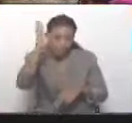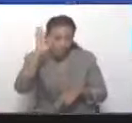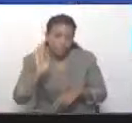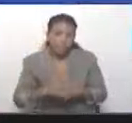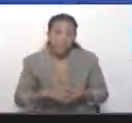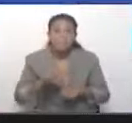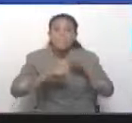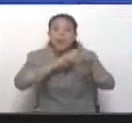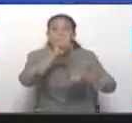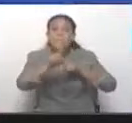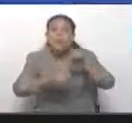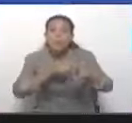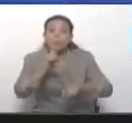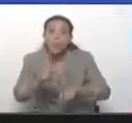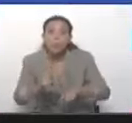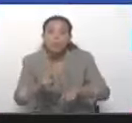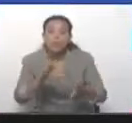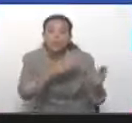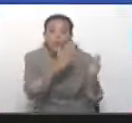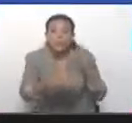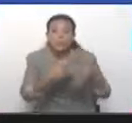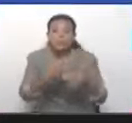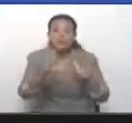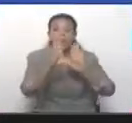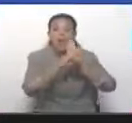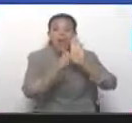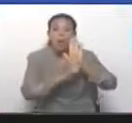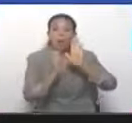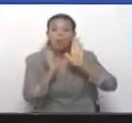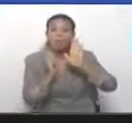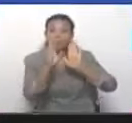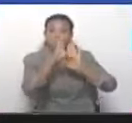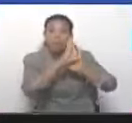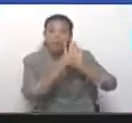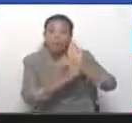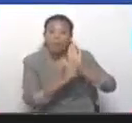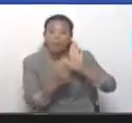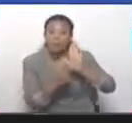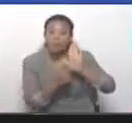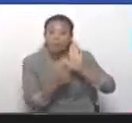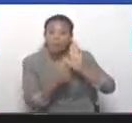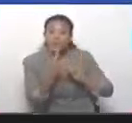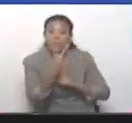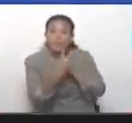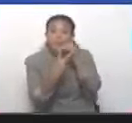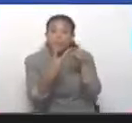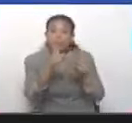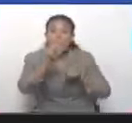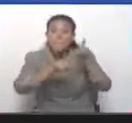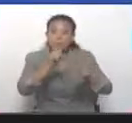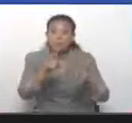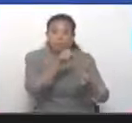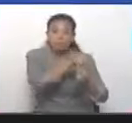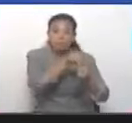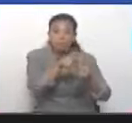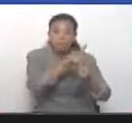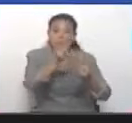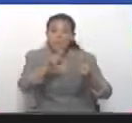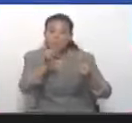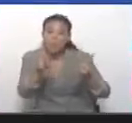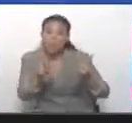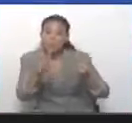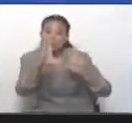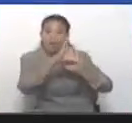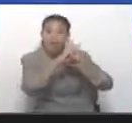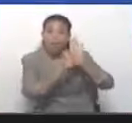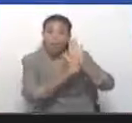para preguntarle sobre el proceso constituyentes, dos preguntas hicieron sobre el proceso